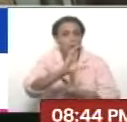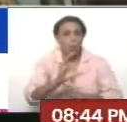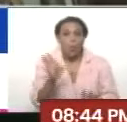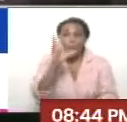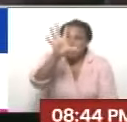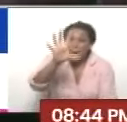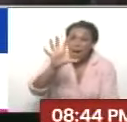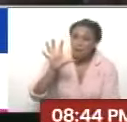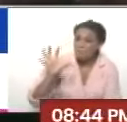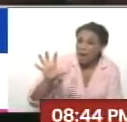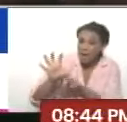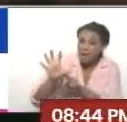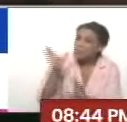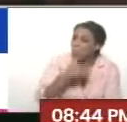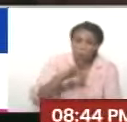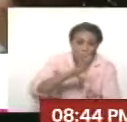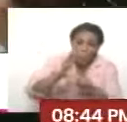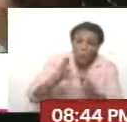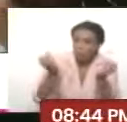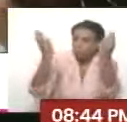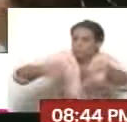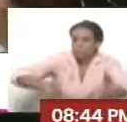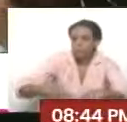sin cultura que es, no existe.